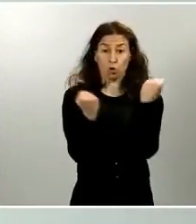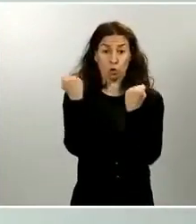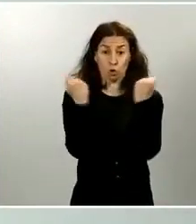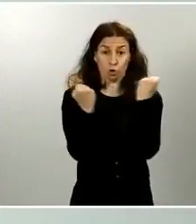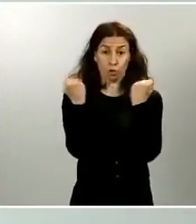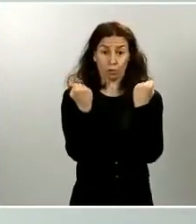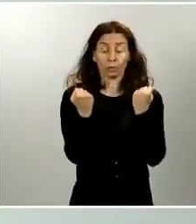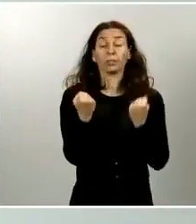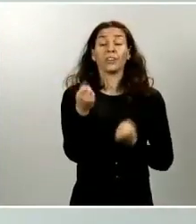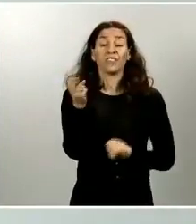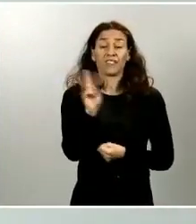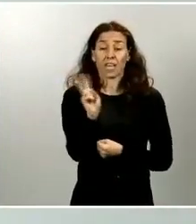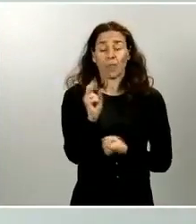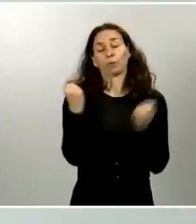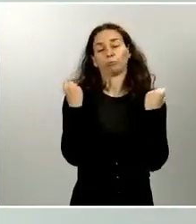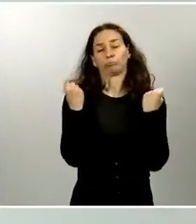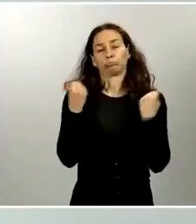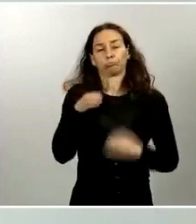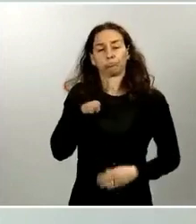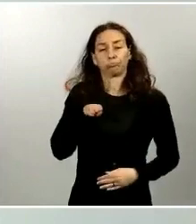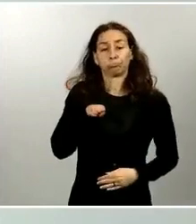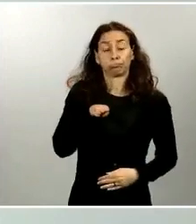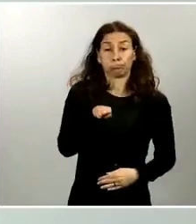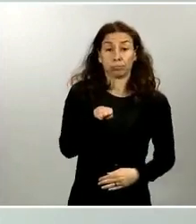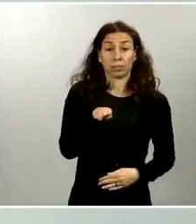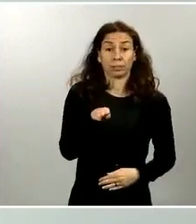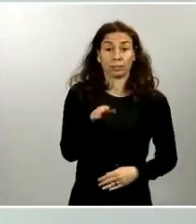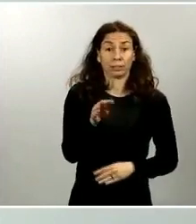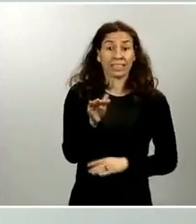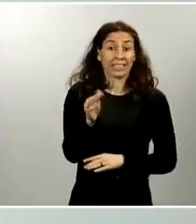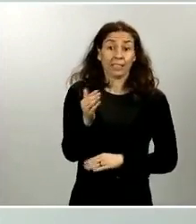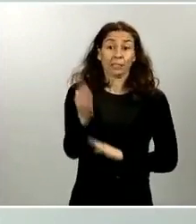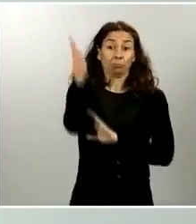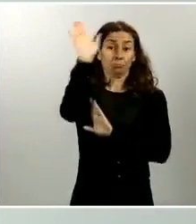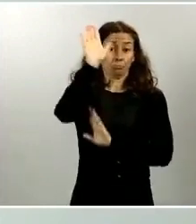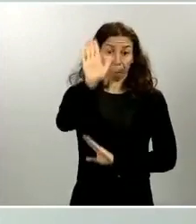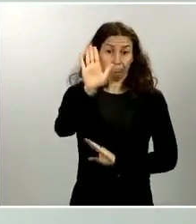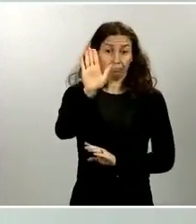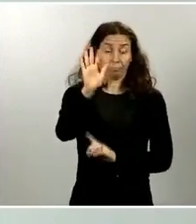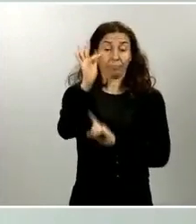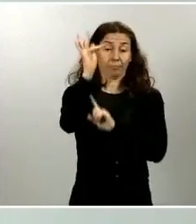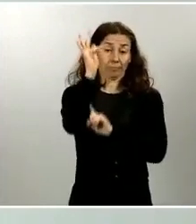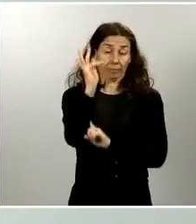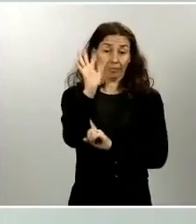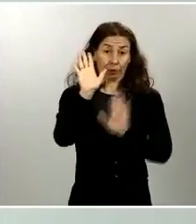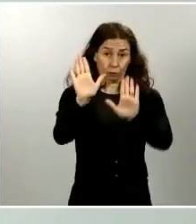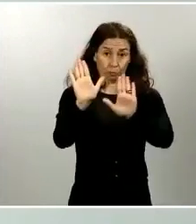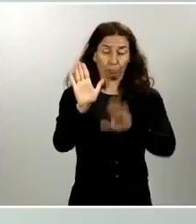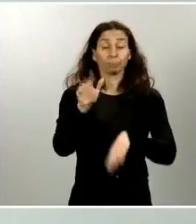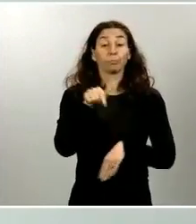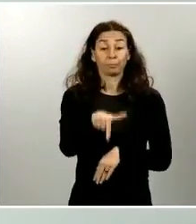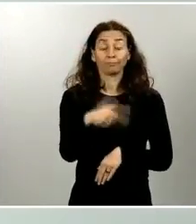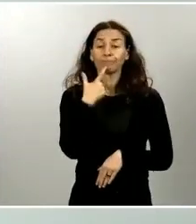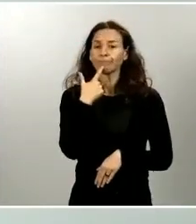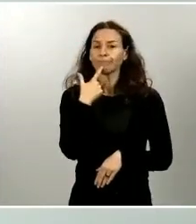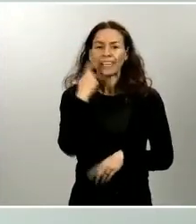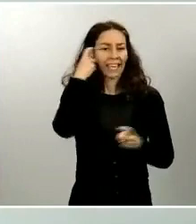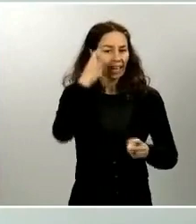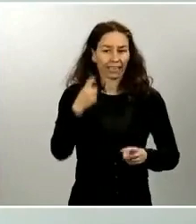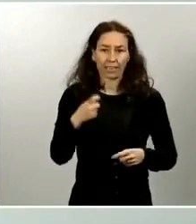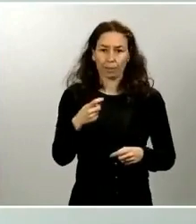Valladolid, que no respetó las señales de alto de los agentes, intentó evadir un control de verificación,